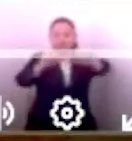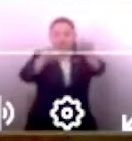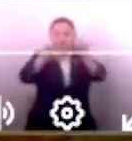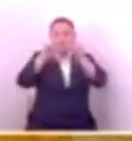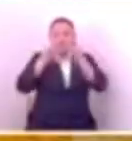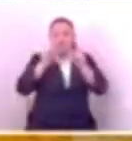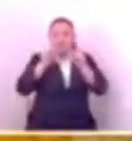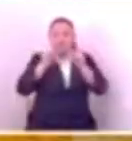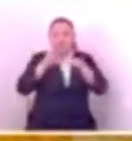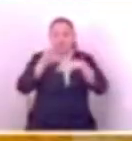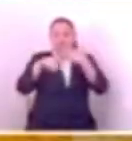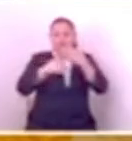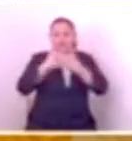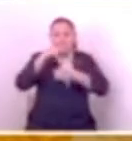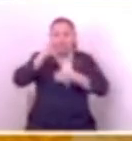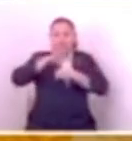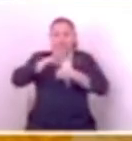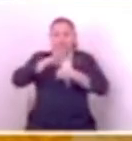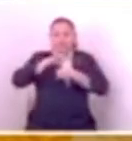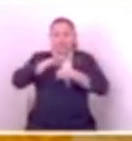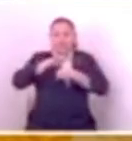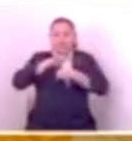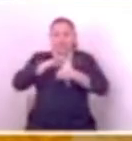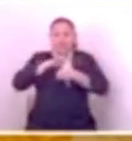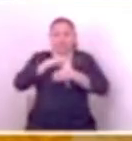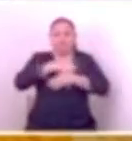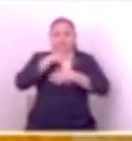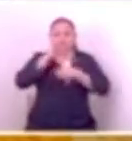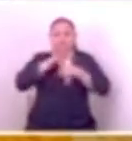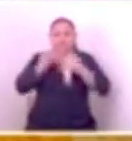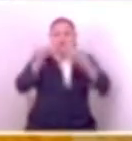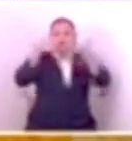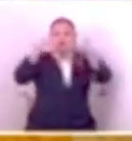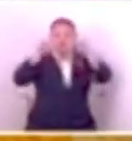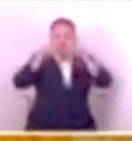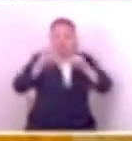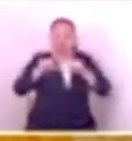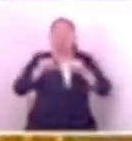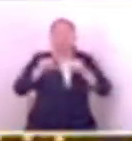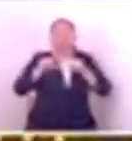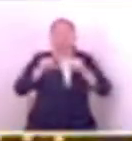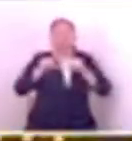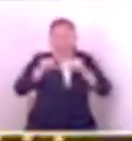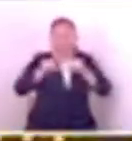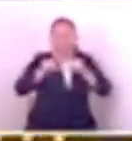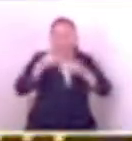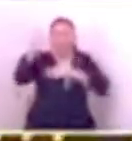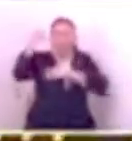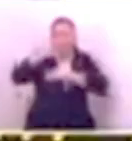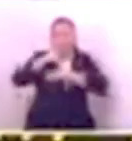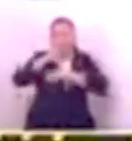suave. En todas las votaciones que voy a votar nuevamente por el régimen de reacción.